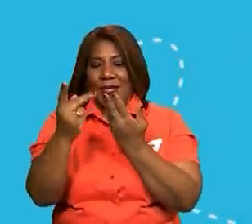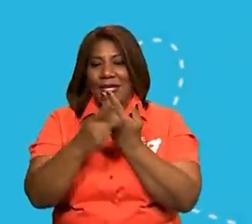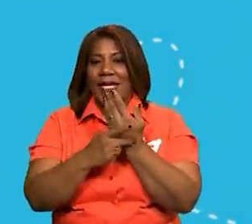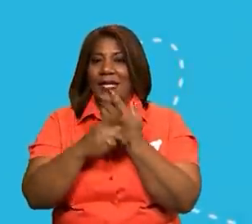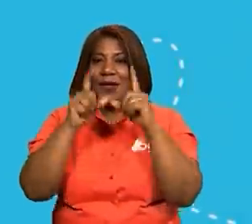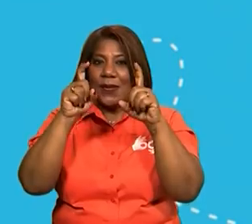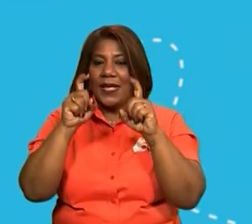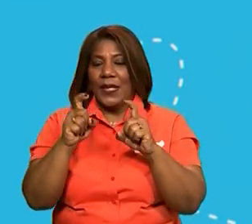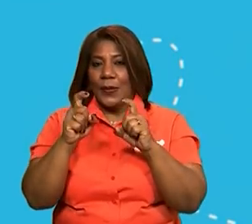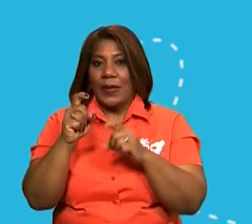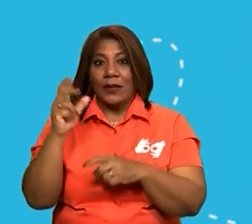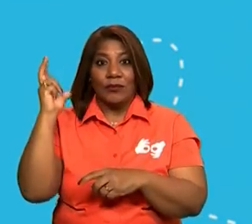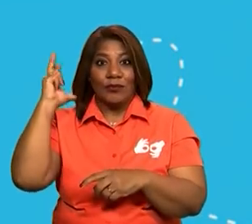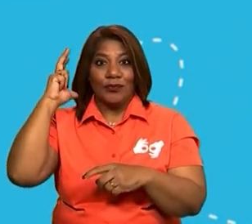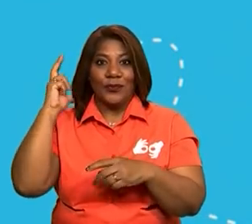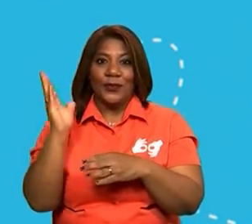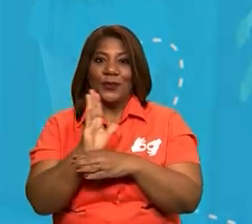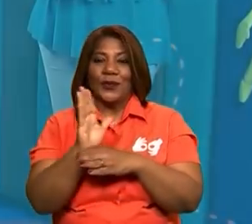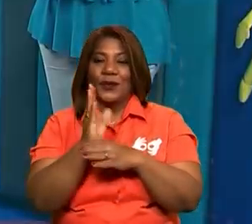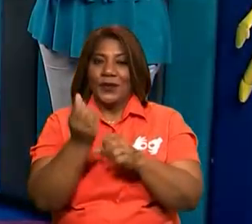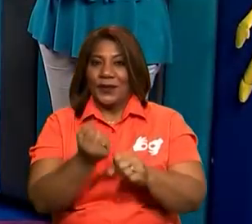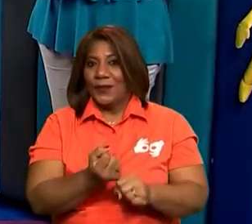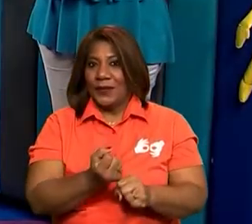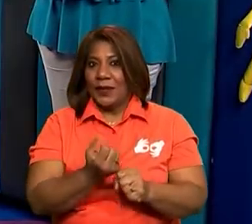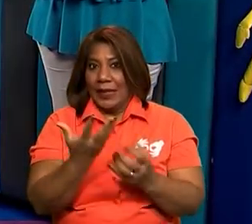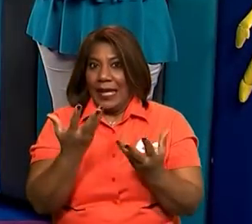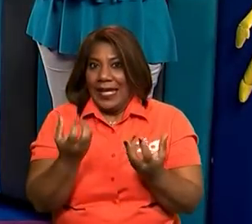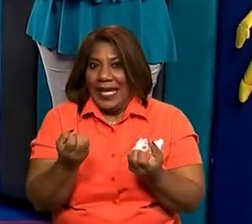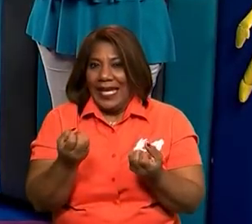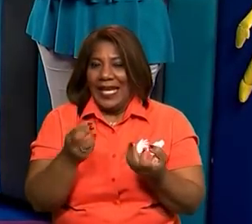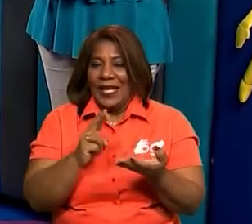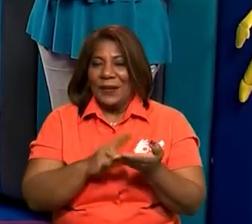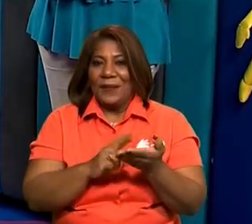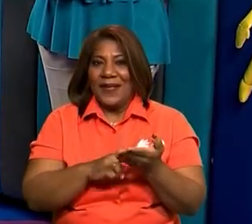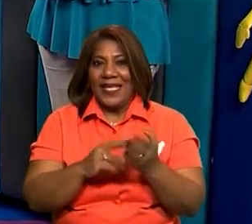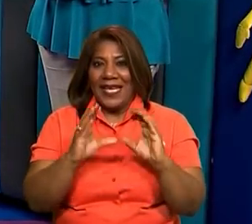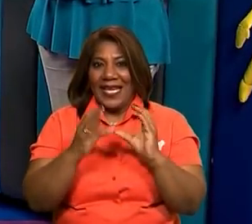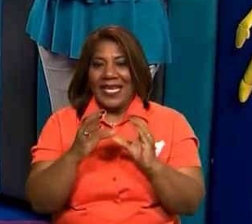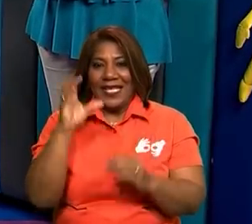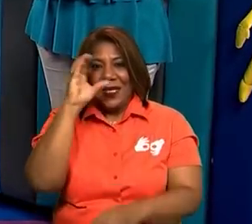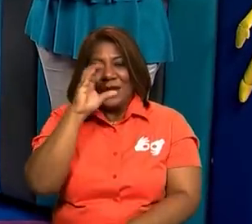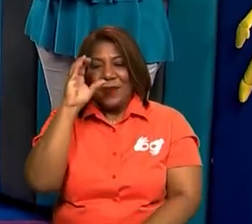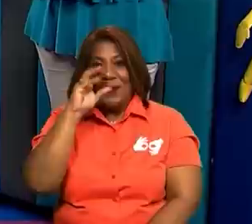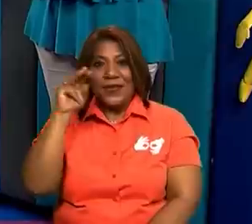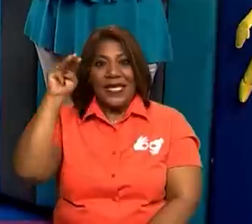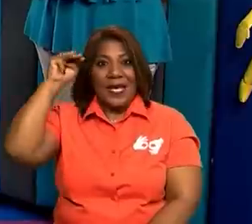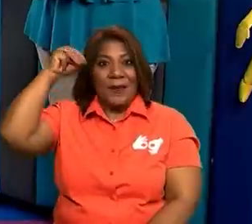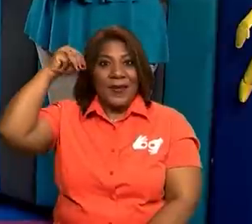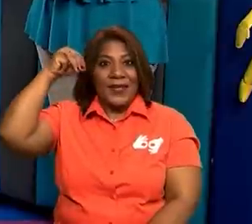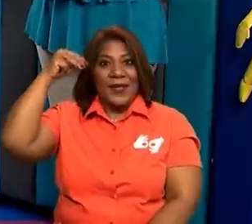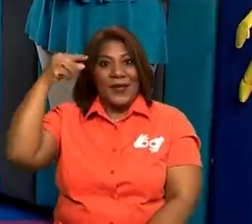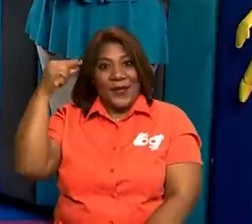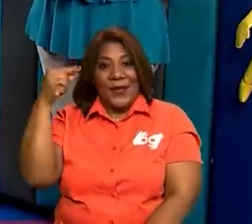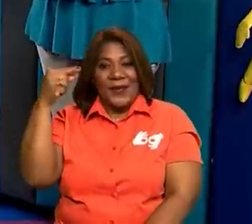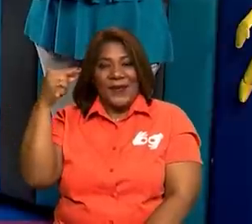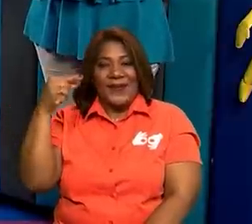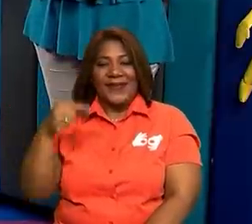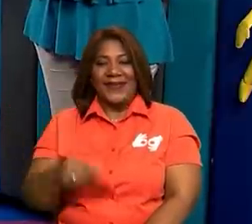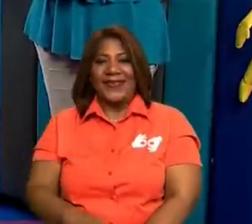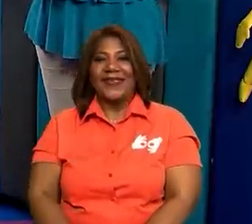Fundaciones, radioemisoras y televisoras. Y si quieres revivir esta clase, puedes verla por la aplicación de MedCongo.